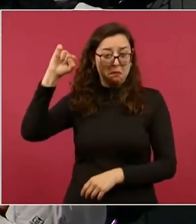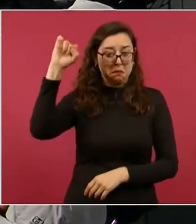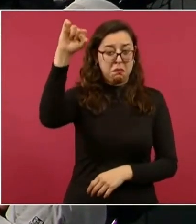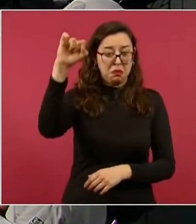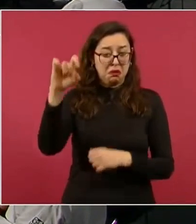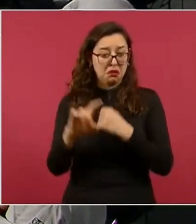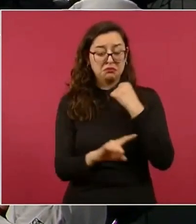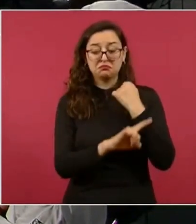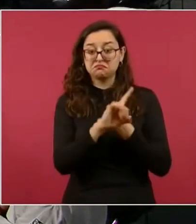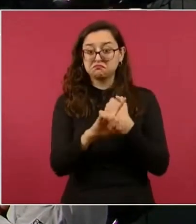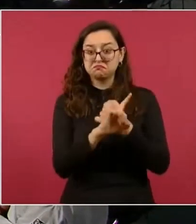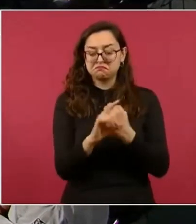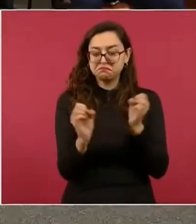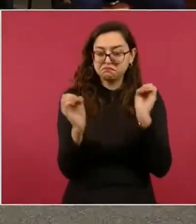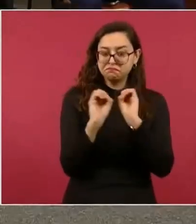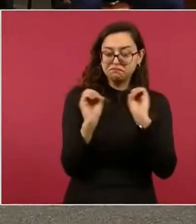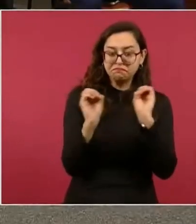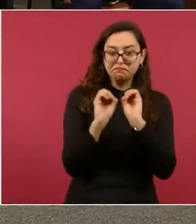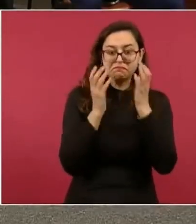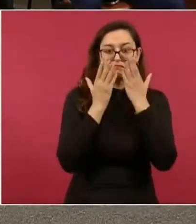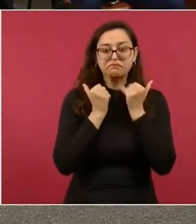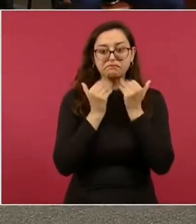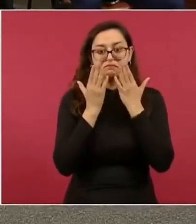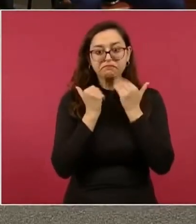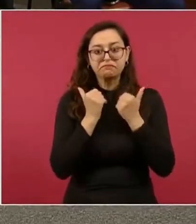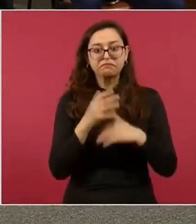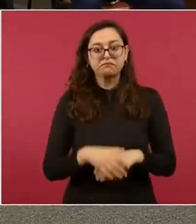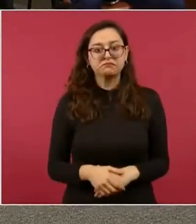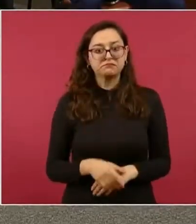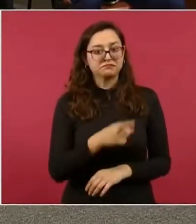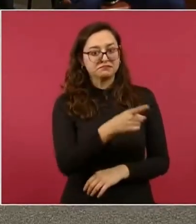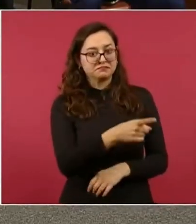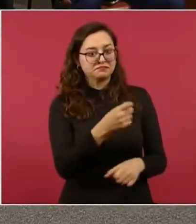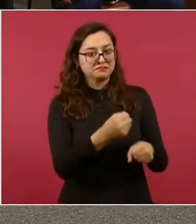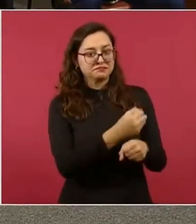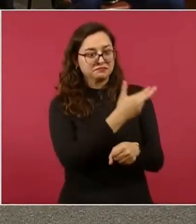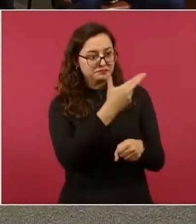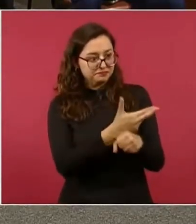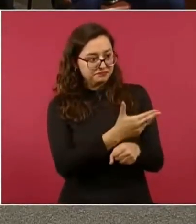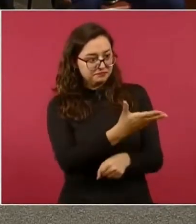Trabajo. ¿Por qué no platica sobre eso?, porque es interesante,